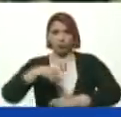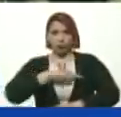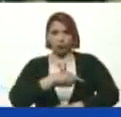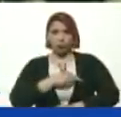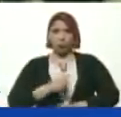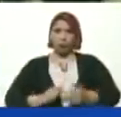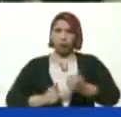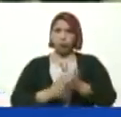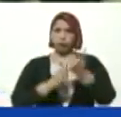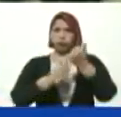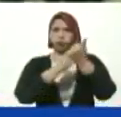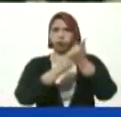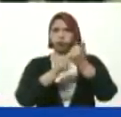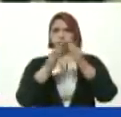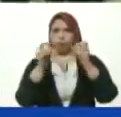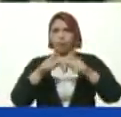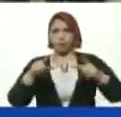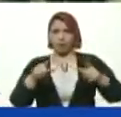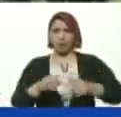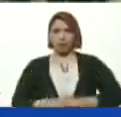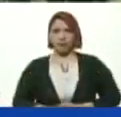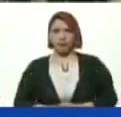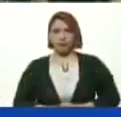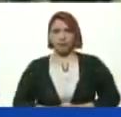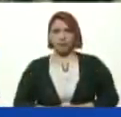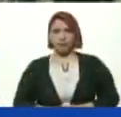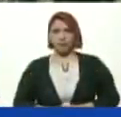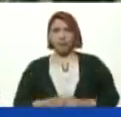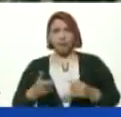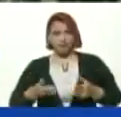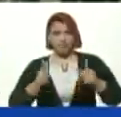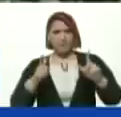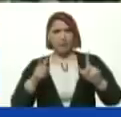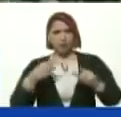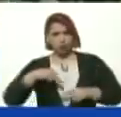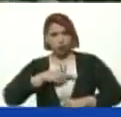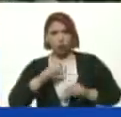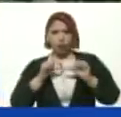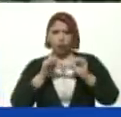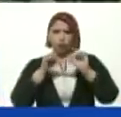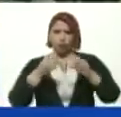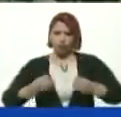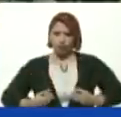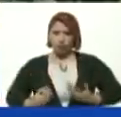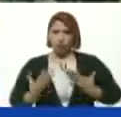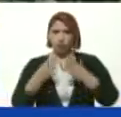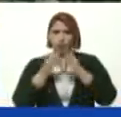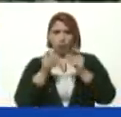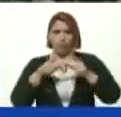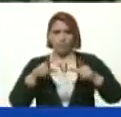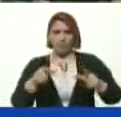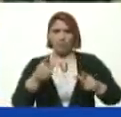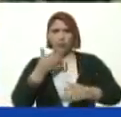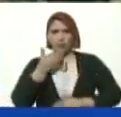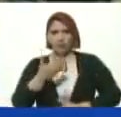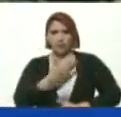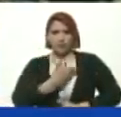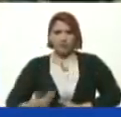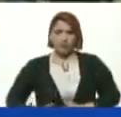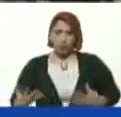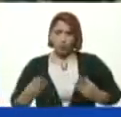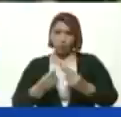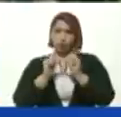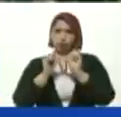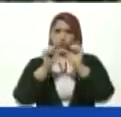seguir apoyándonos Desde todos los espacios Y sobre todo Por permitir Que nos sigamos Expresando En todos los espacios Presidente Juntos Vamos a